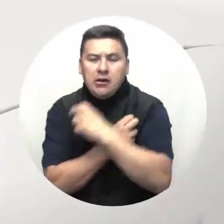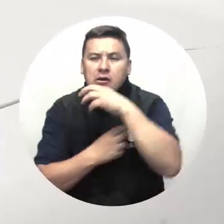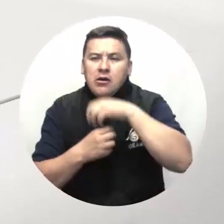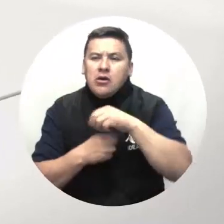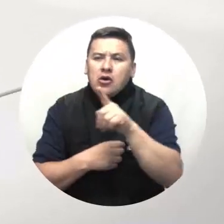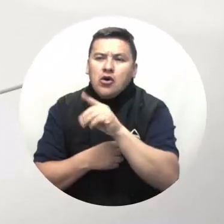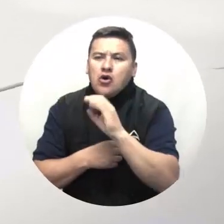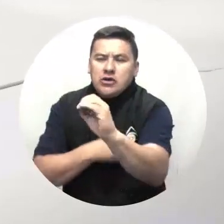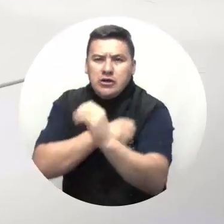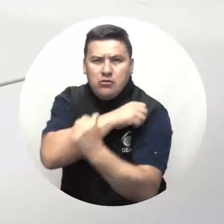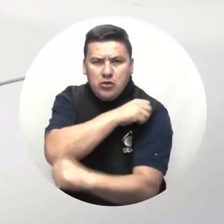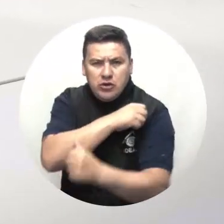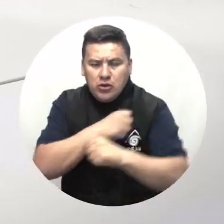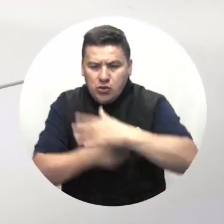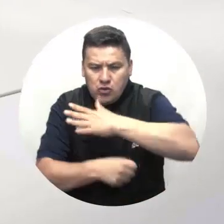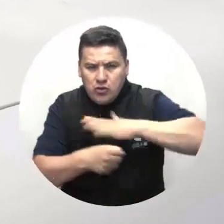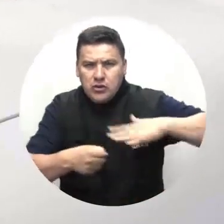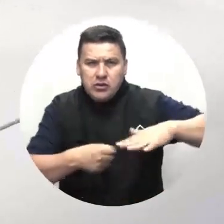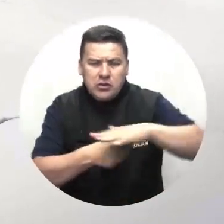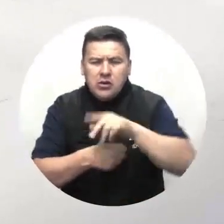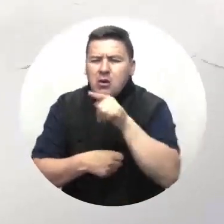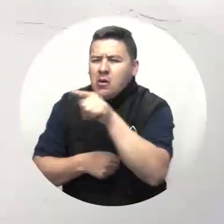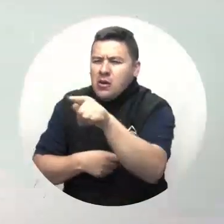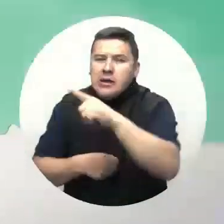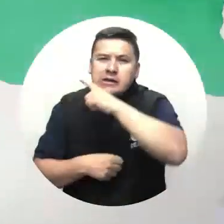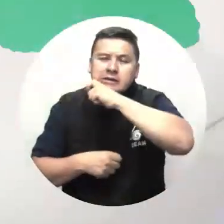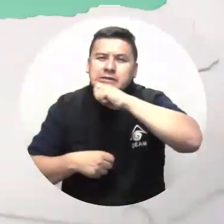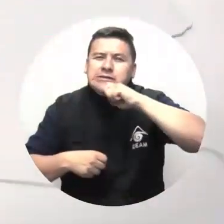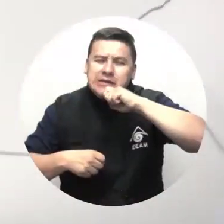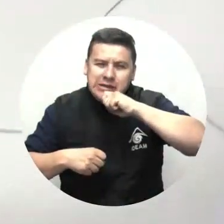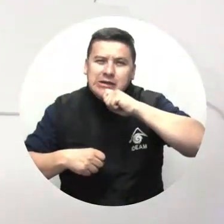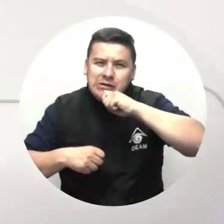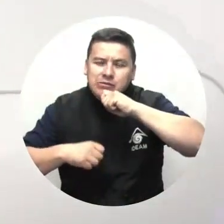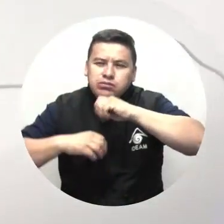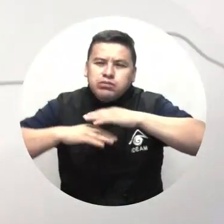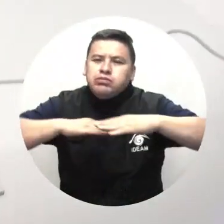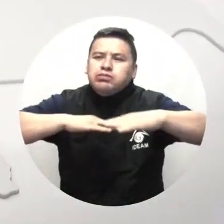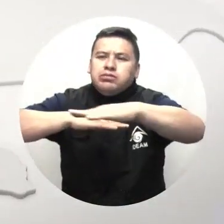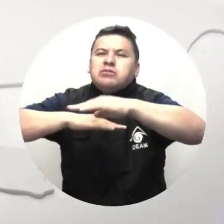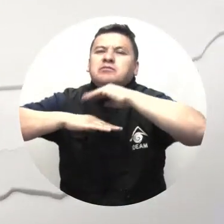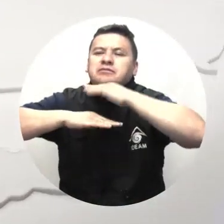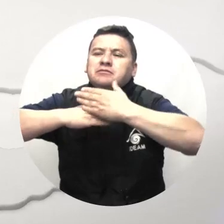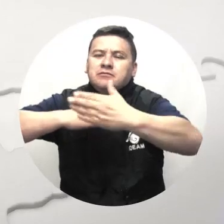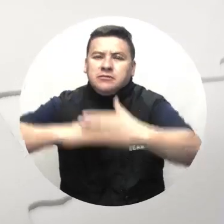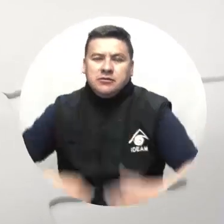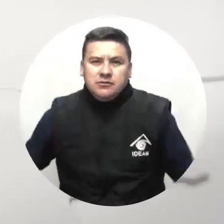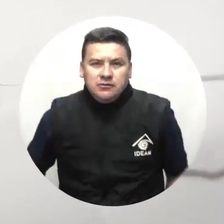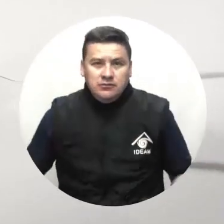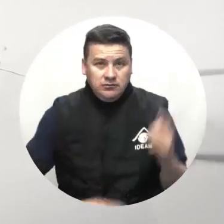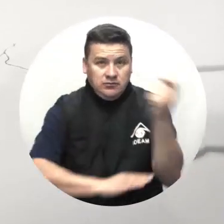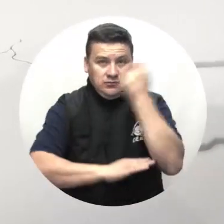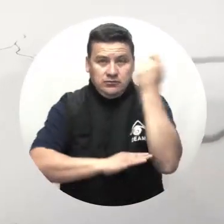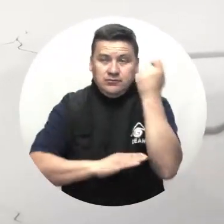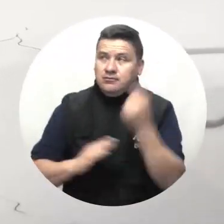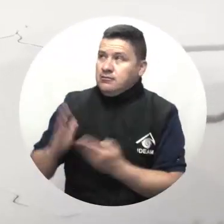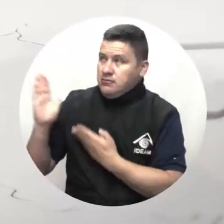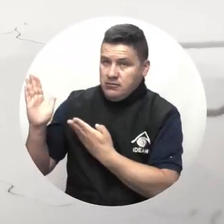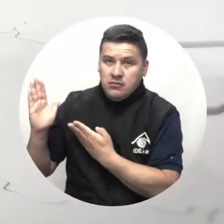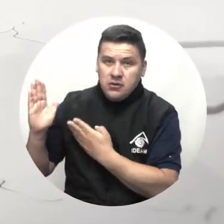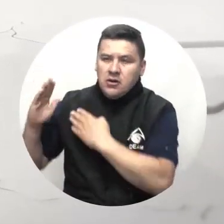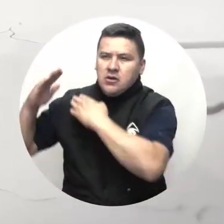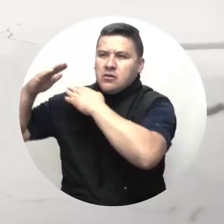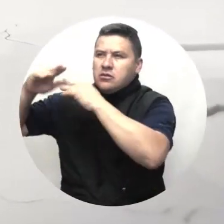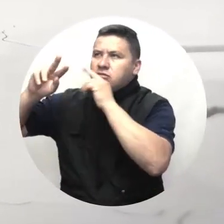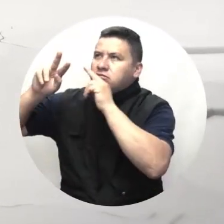Y en el occidente de Boyacá y Cundinamarca Con predominio de tiempo seco para el resto del área En los llanos orientales se prevé